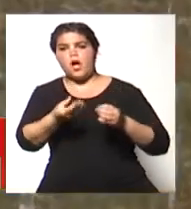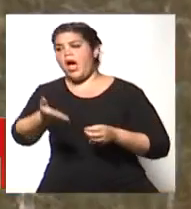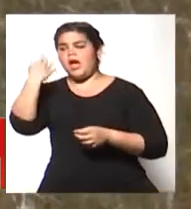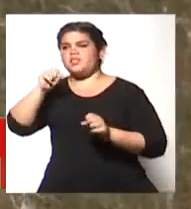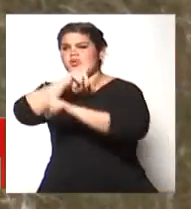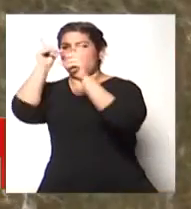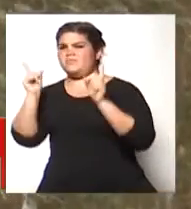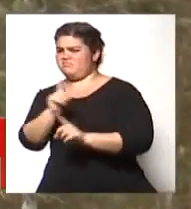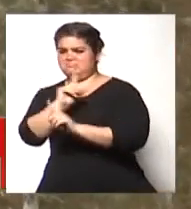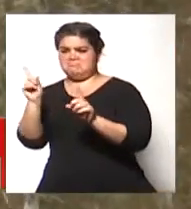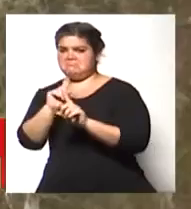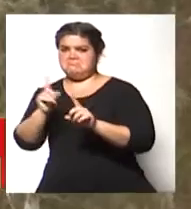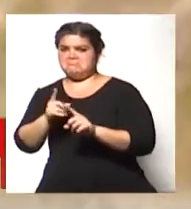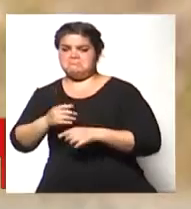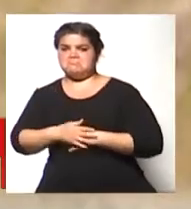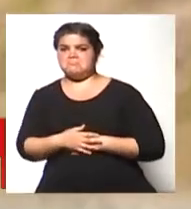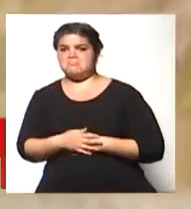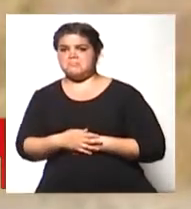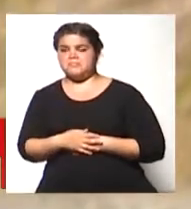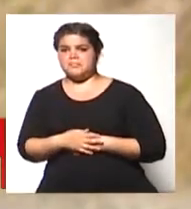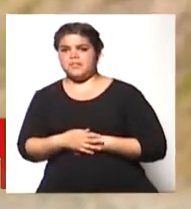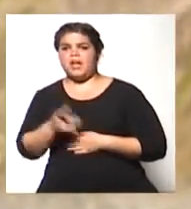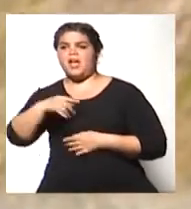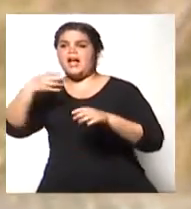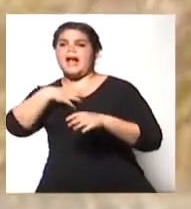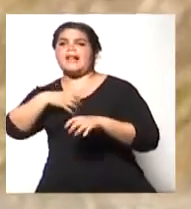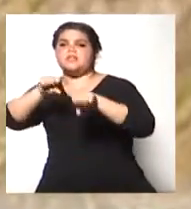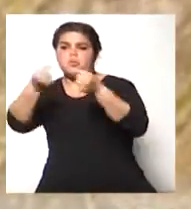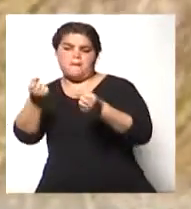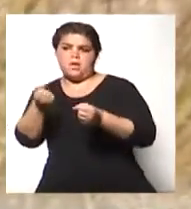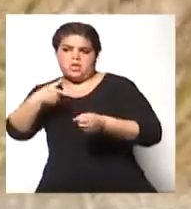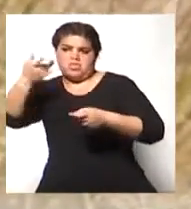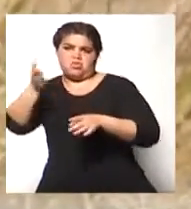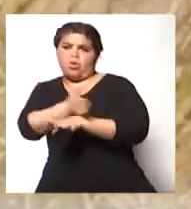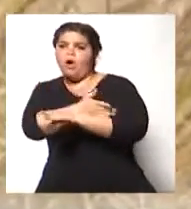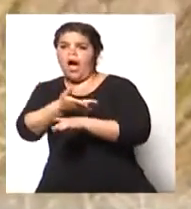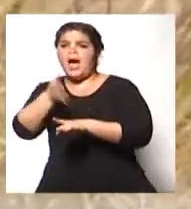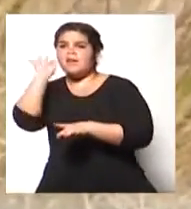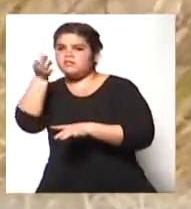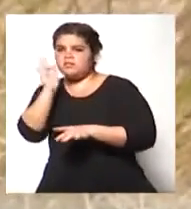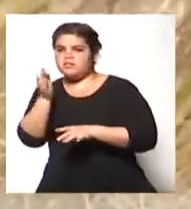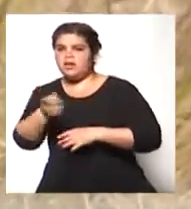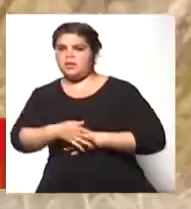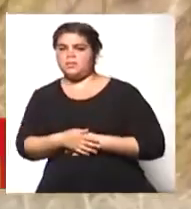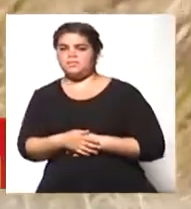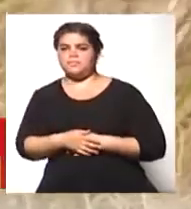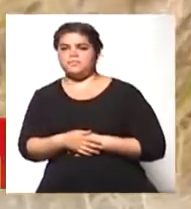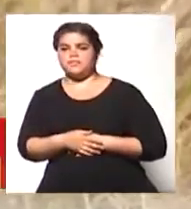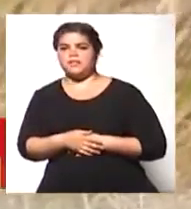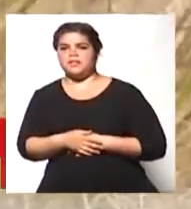sorpresa. Tal es así que las clases se sorprendieron, todo previsto. El tema es que